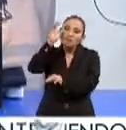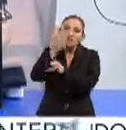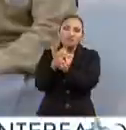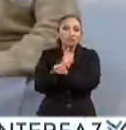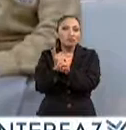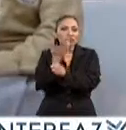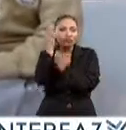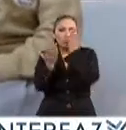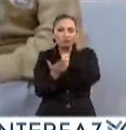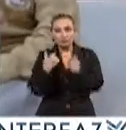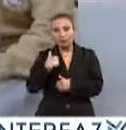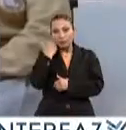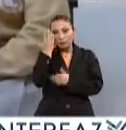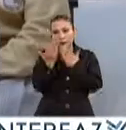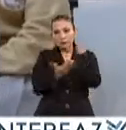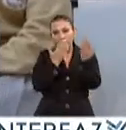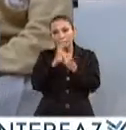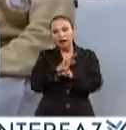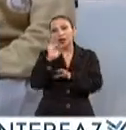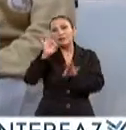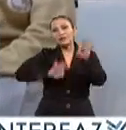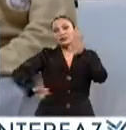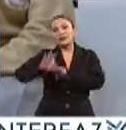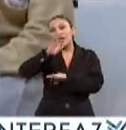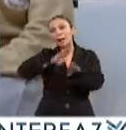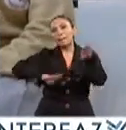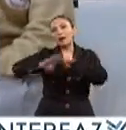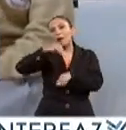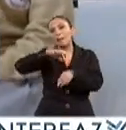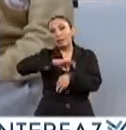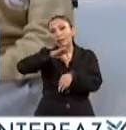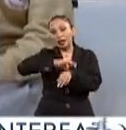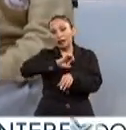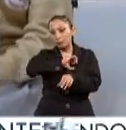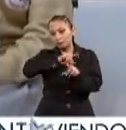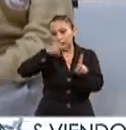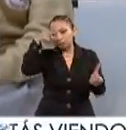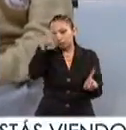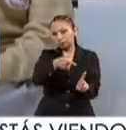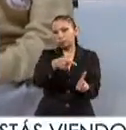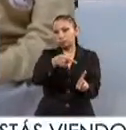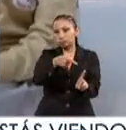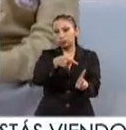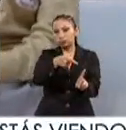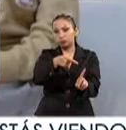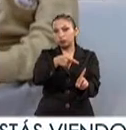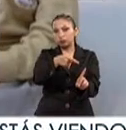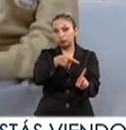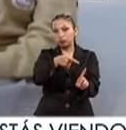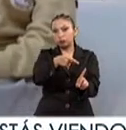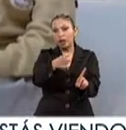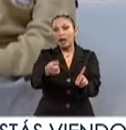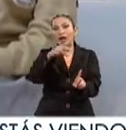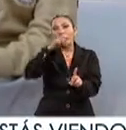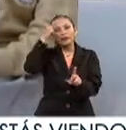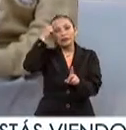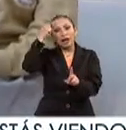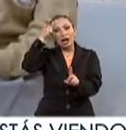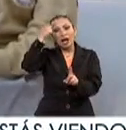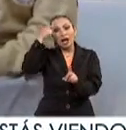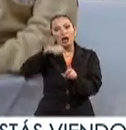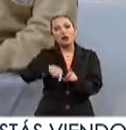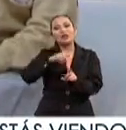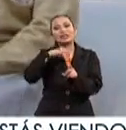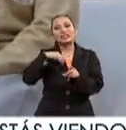carrera. Lo que yo quiero estudiar es física biomédica, especializada más bien en los avances de la neurocirugía y la oncología